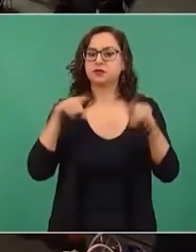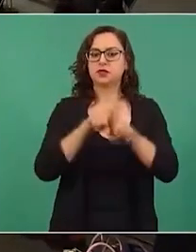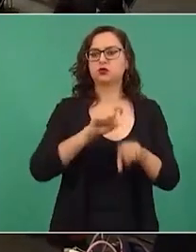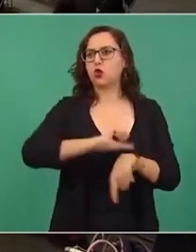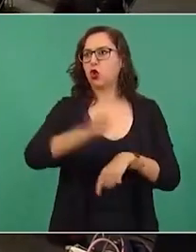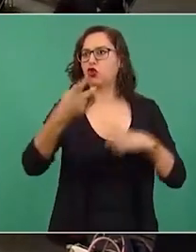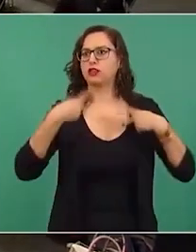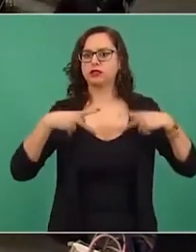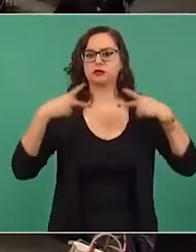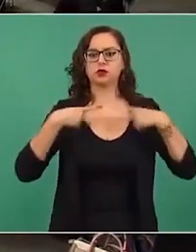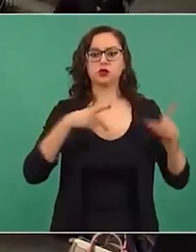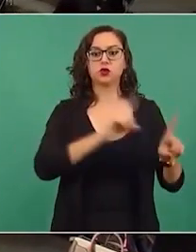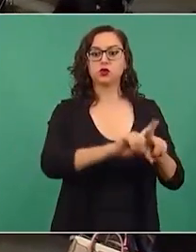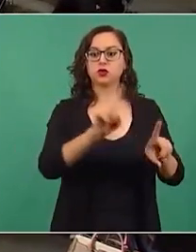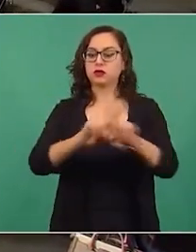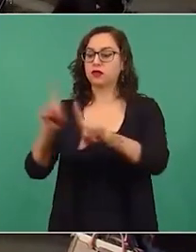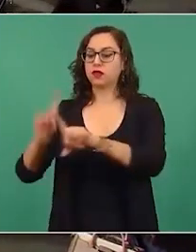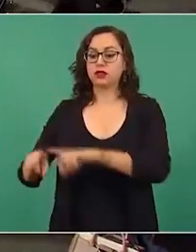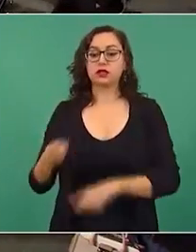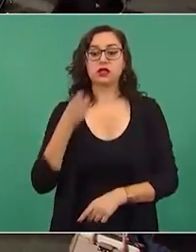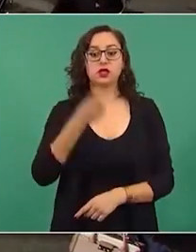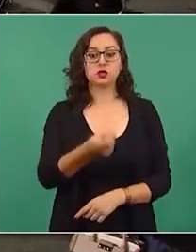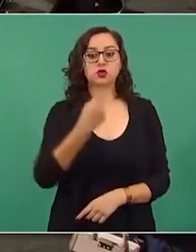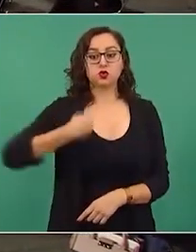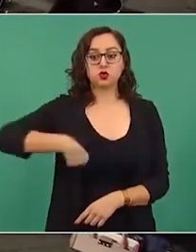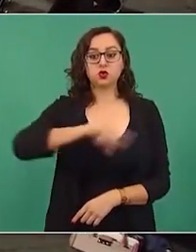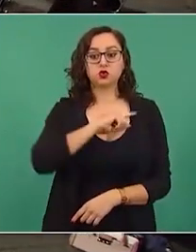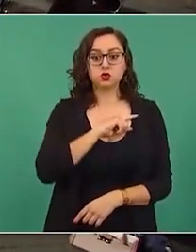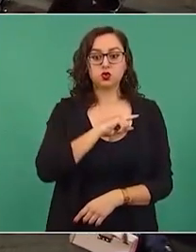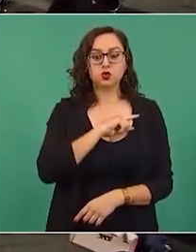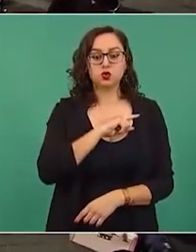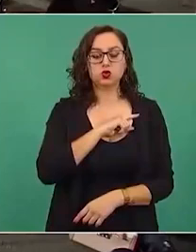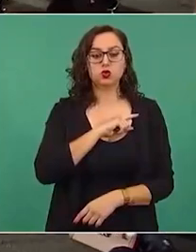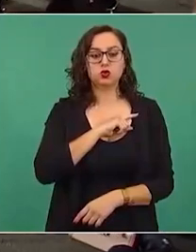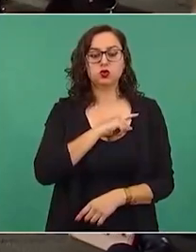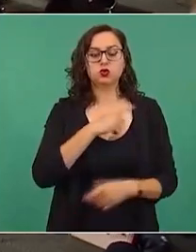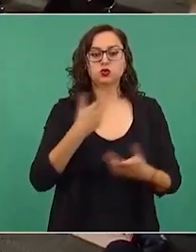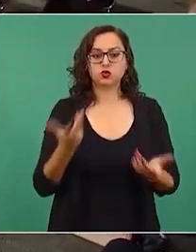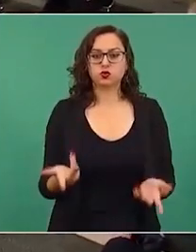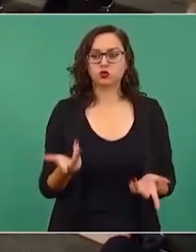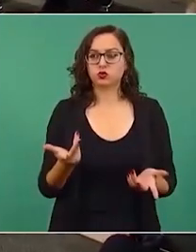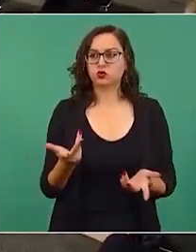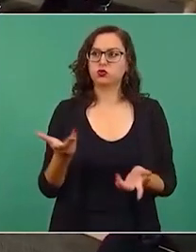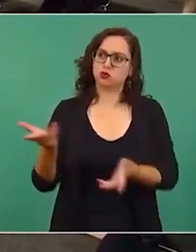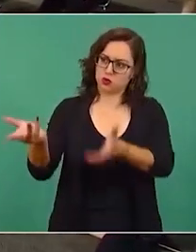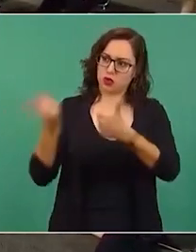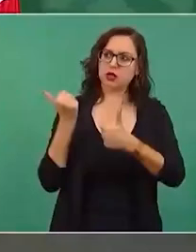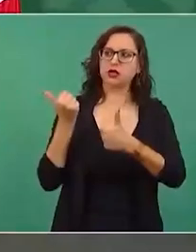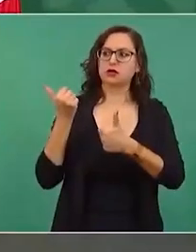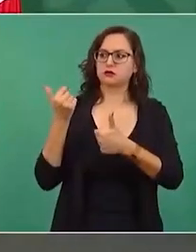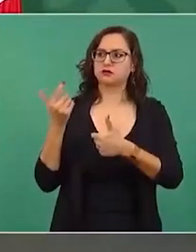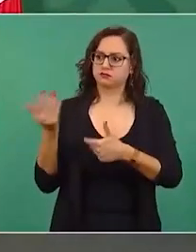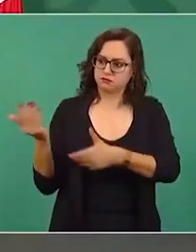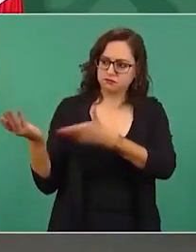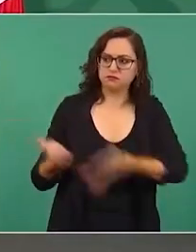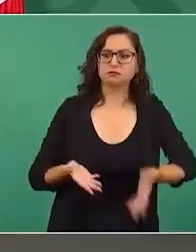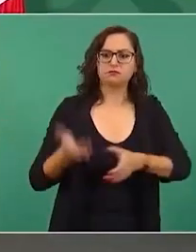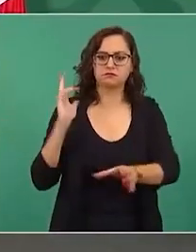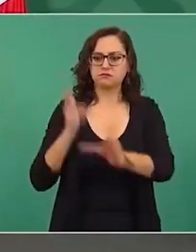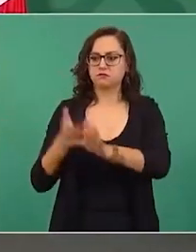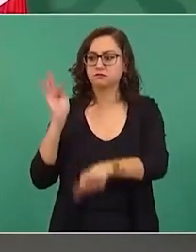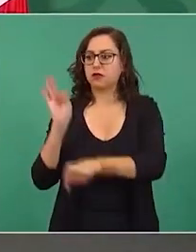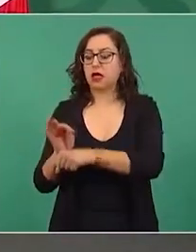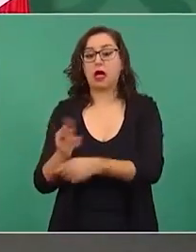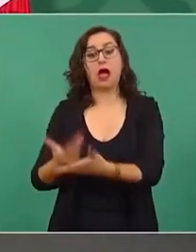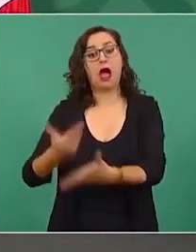Entonces, cuando tomamos esa decisión, pues no le avisamos al gobierno de